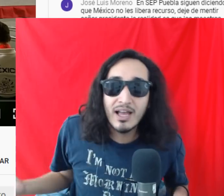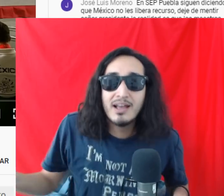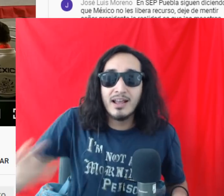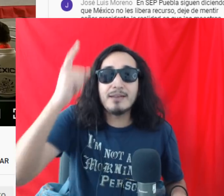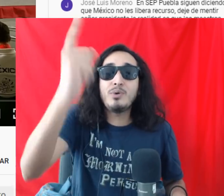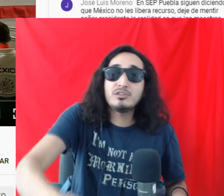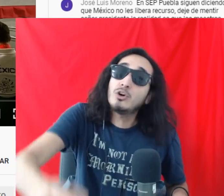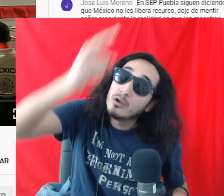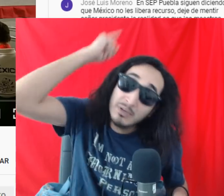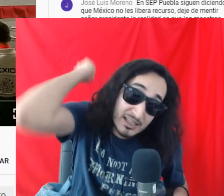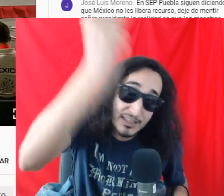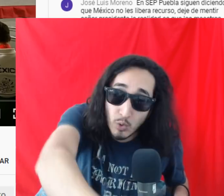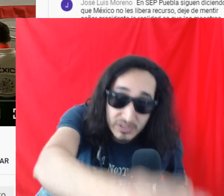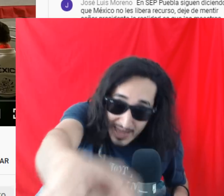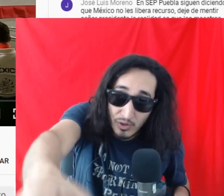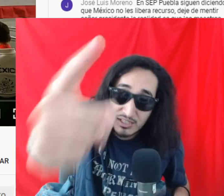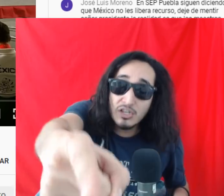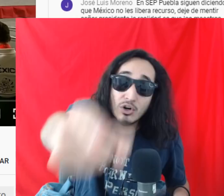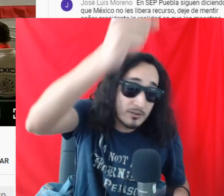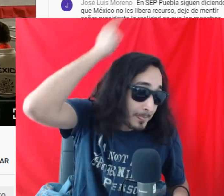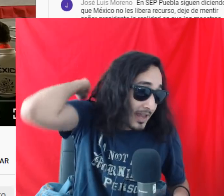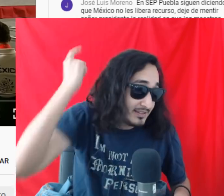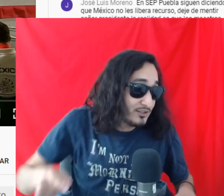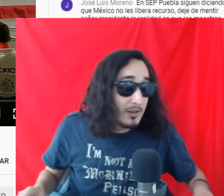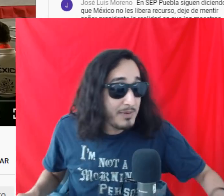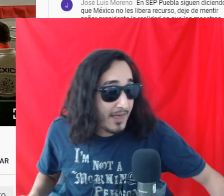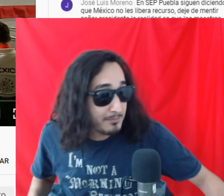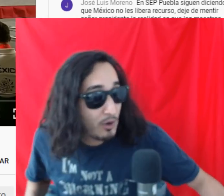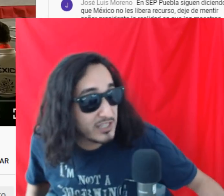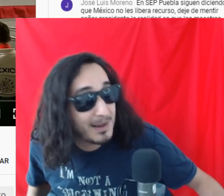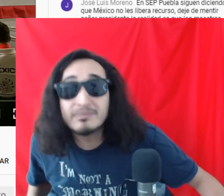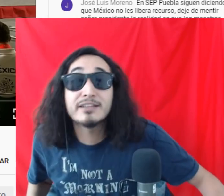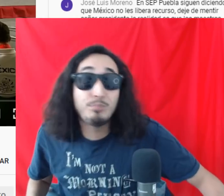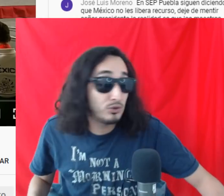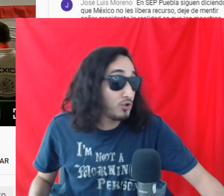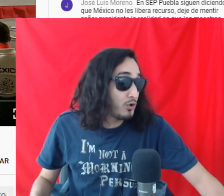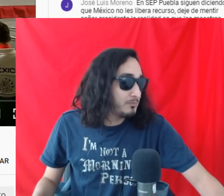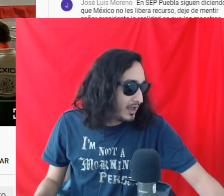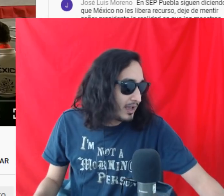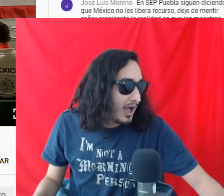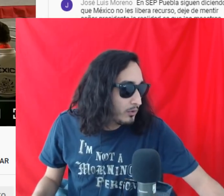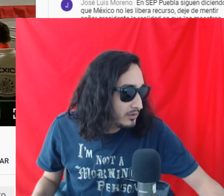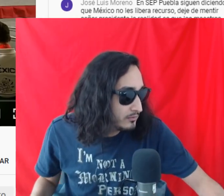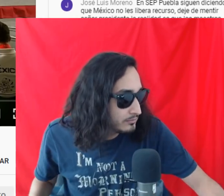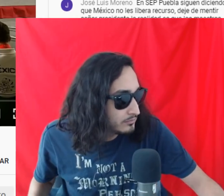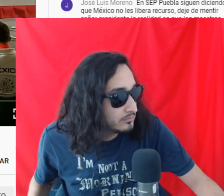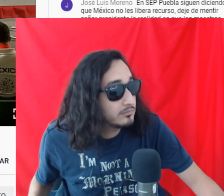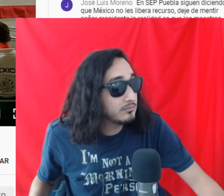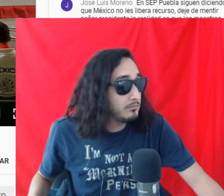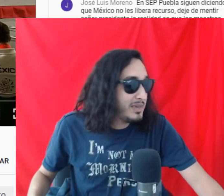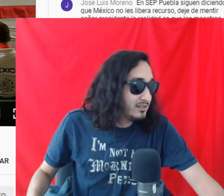historia les apuesto mi testículo izquierdo que es el chingón, que en las siguientes olimpiadas México se lleva tres putos oros me cago en